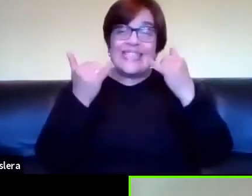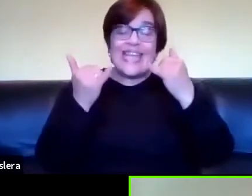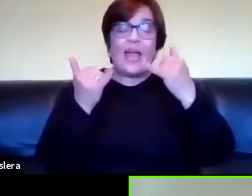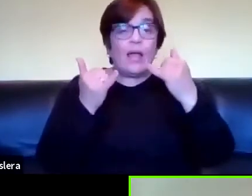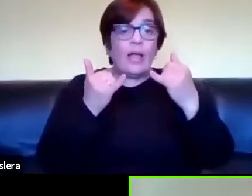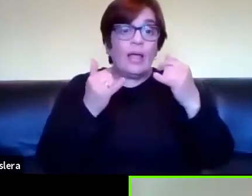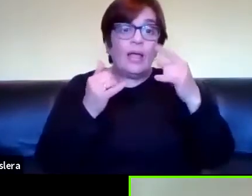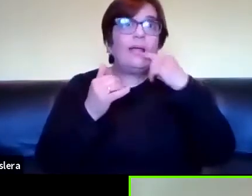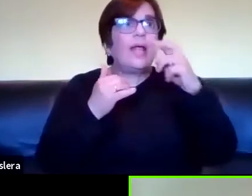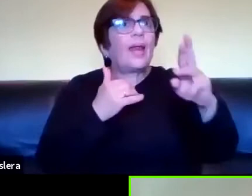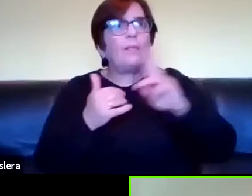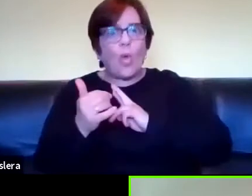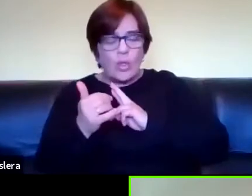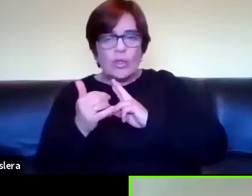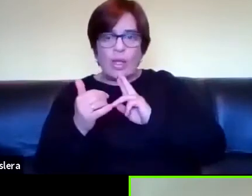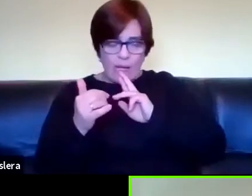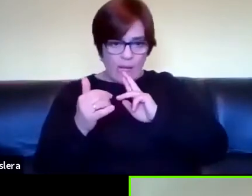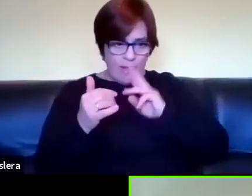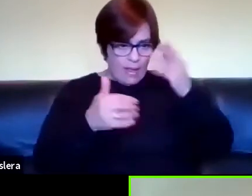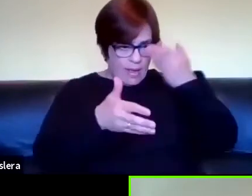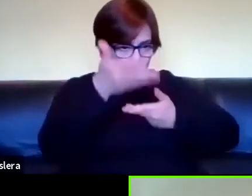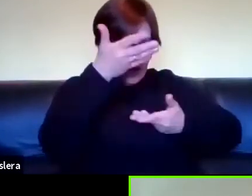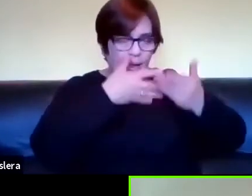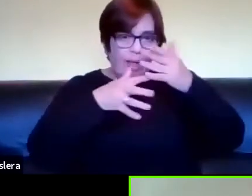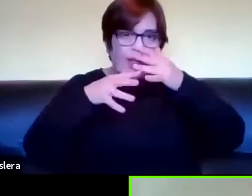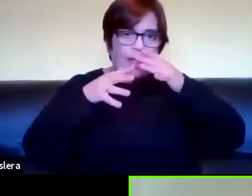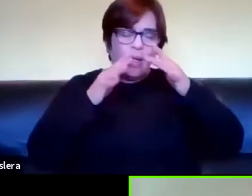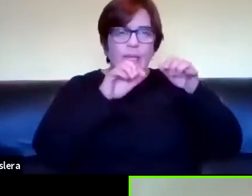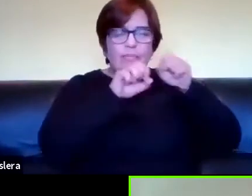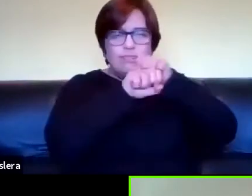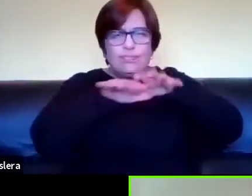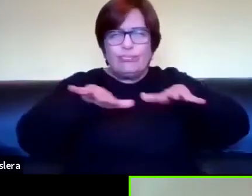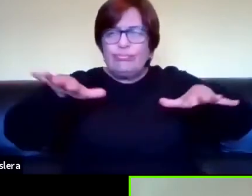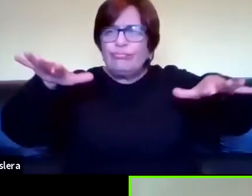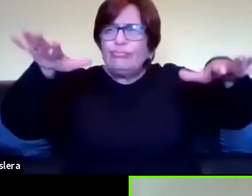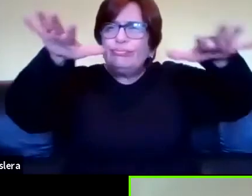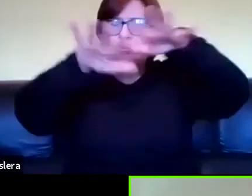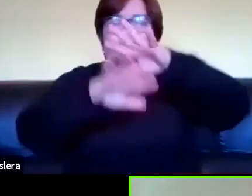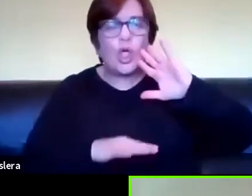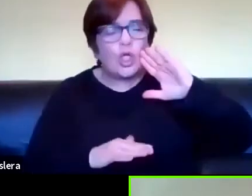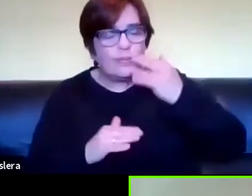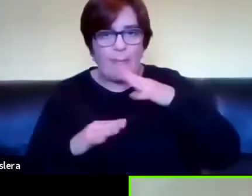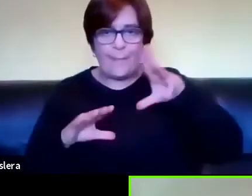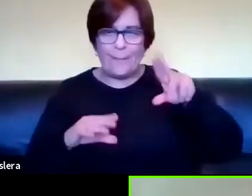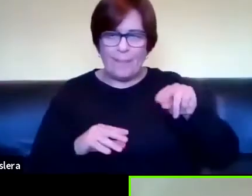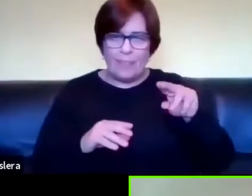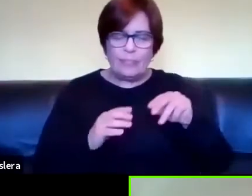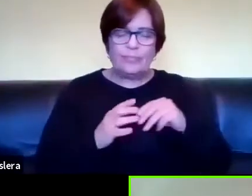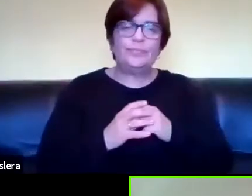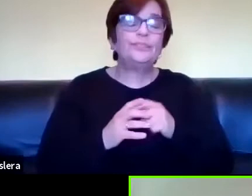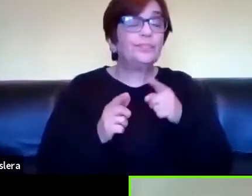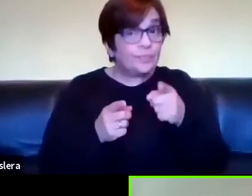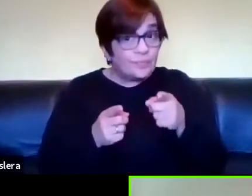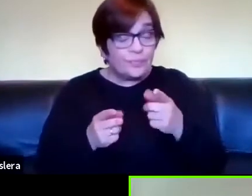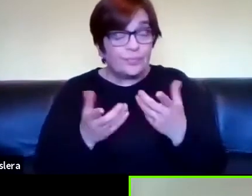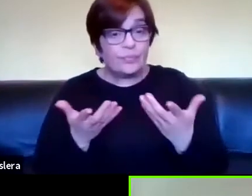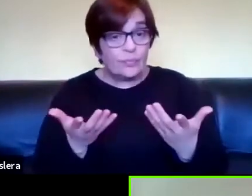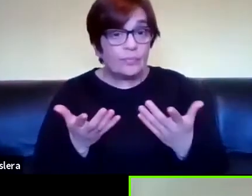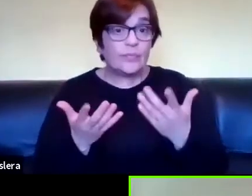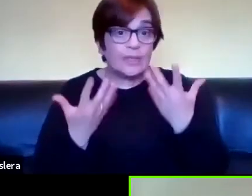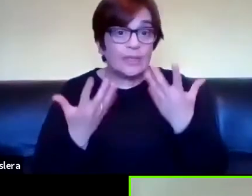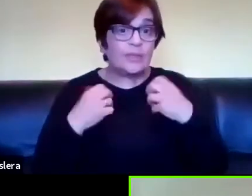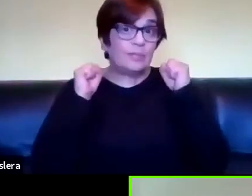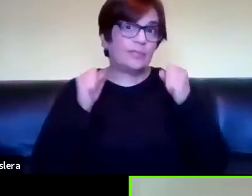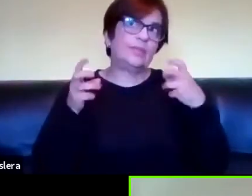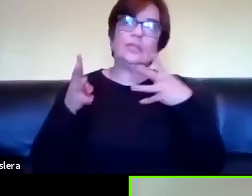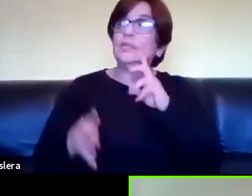están respondiendo y ahí se hace hay todo un un compartir de saberes impresionante entonces se encontraron con el desafío de